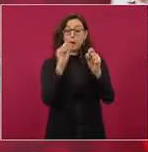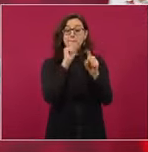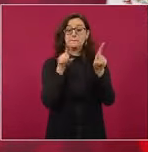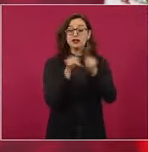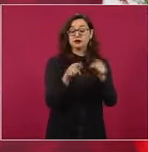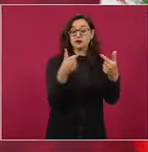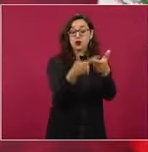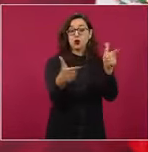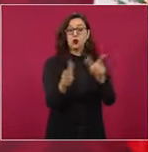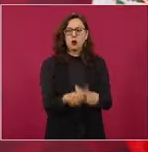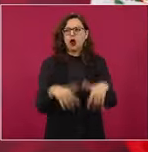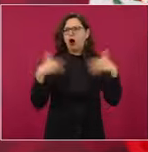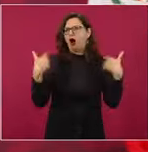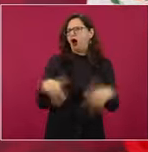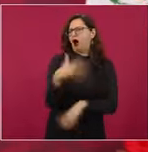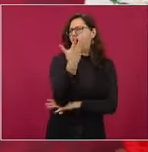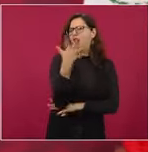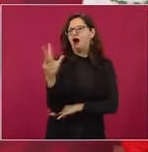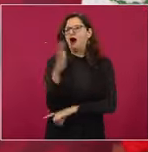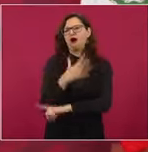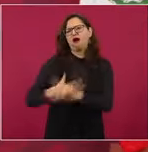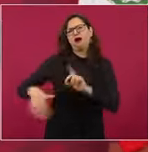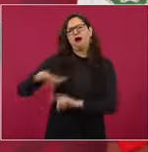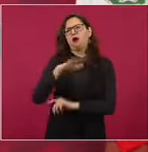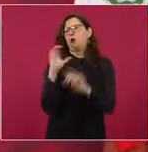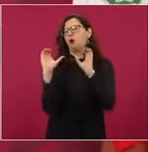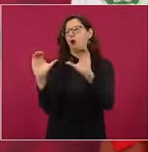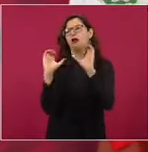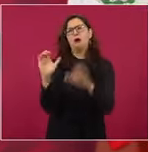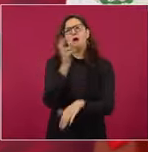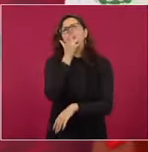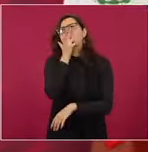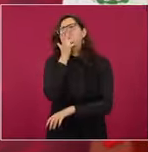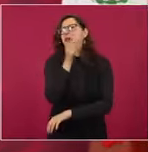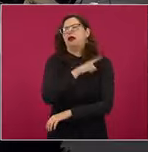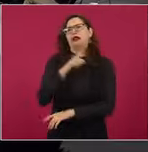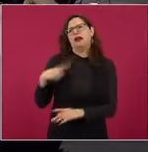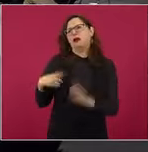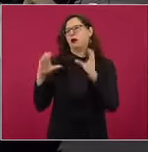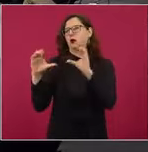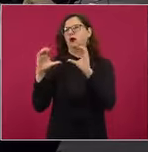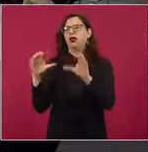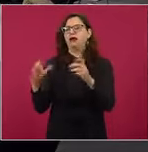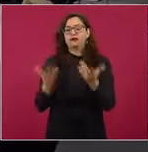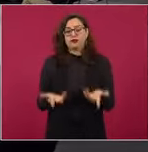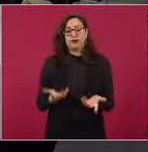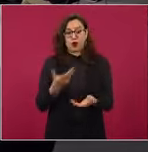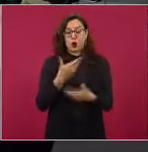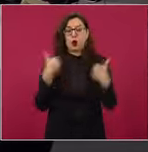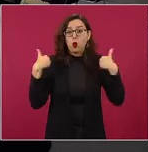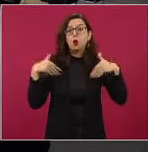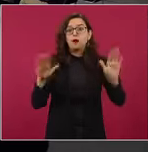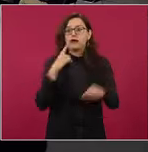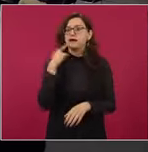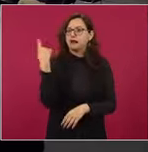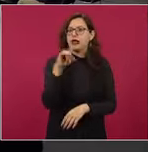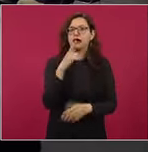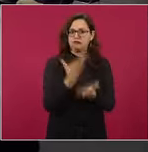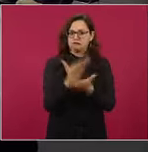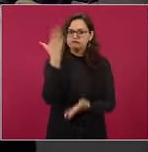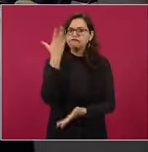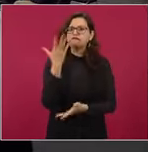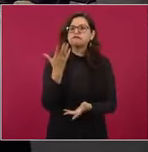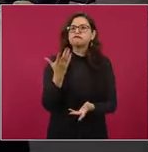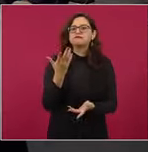ya no se hubiesen parado la obra, pero no pueden porque la gente